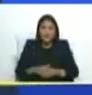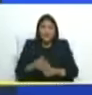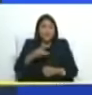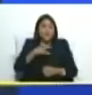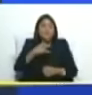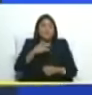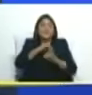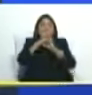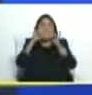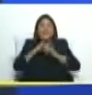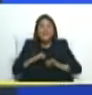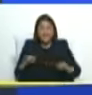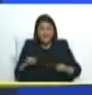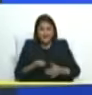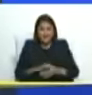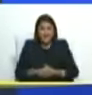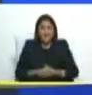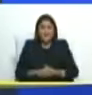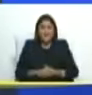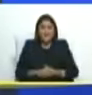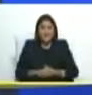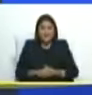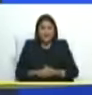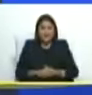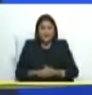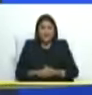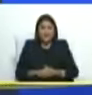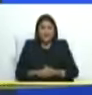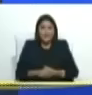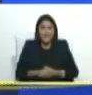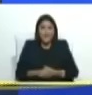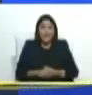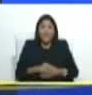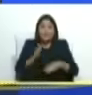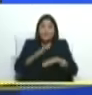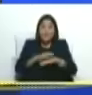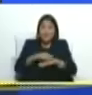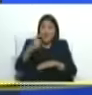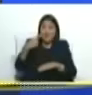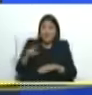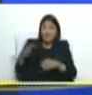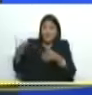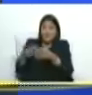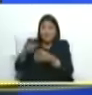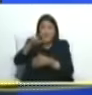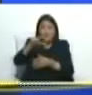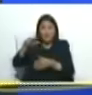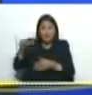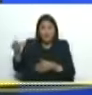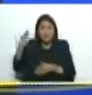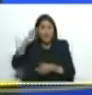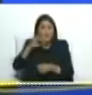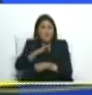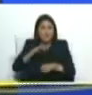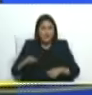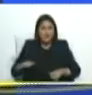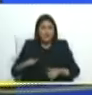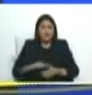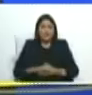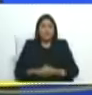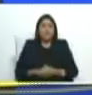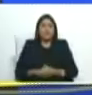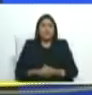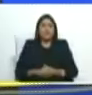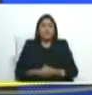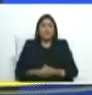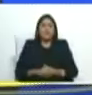muy feliz porque allá estaba un grupo de oficiales que fueron en el apoyo de